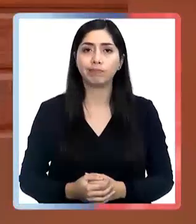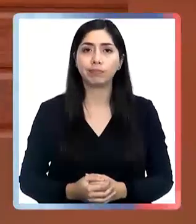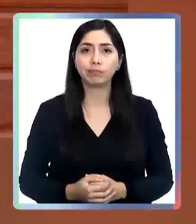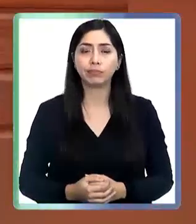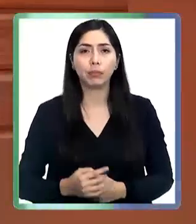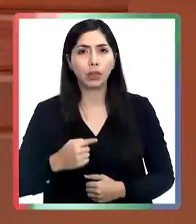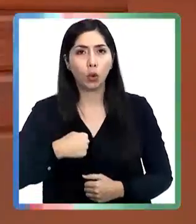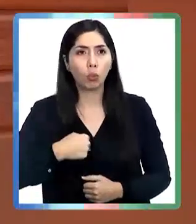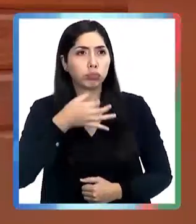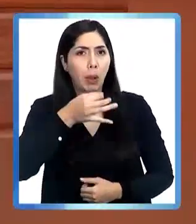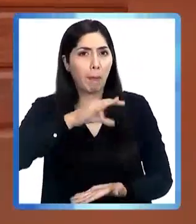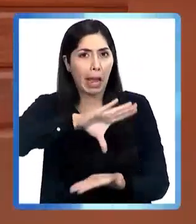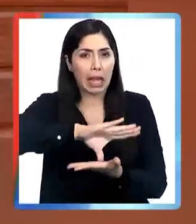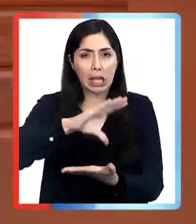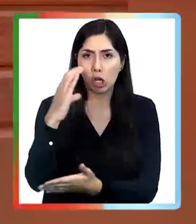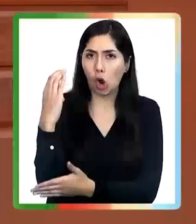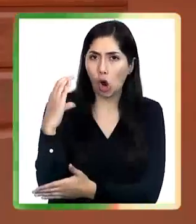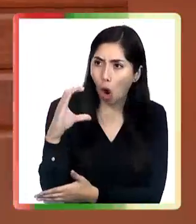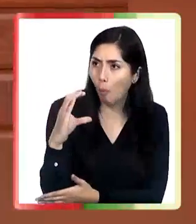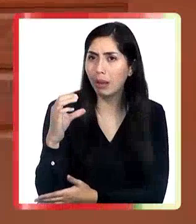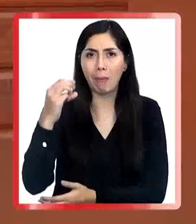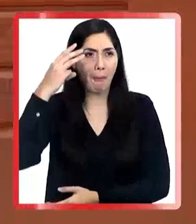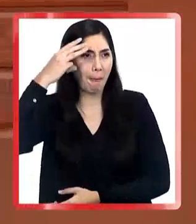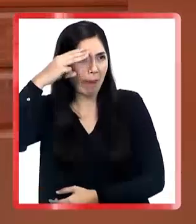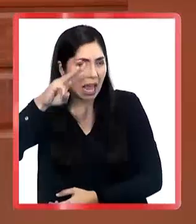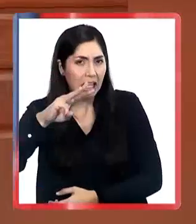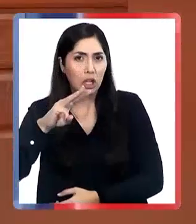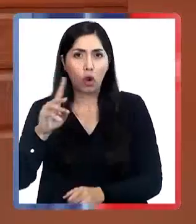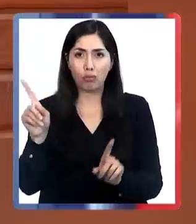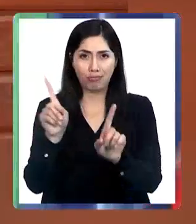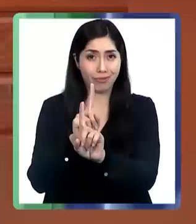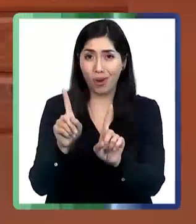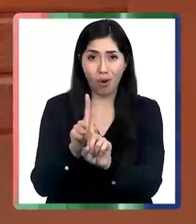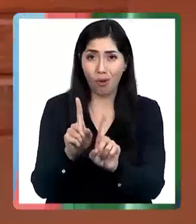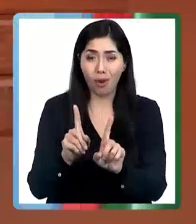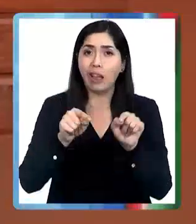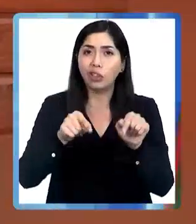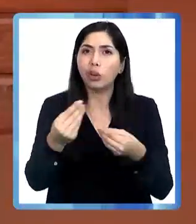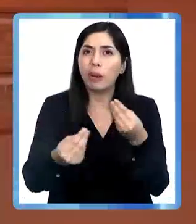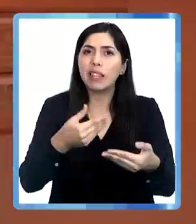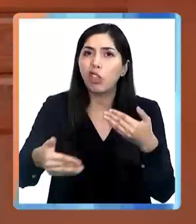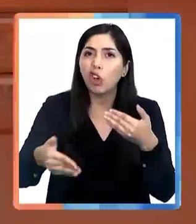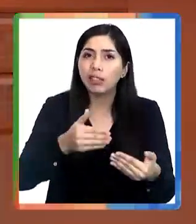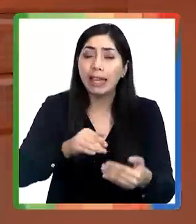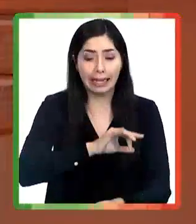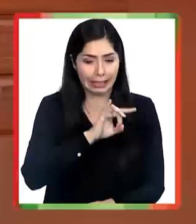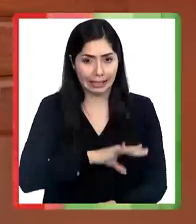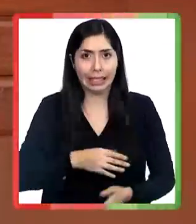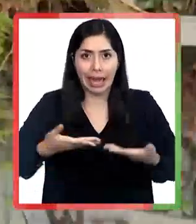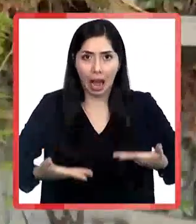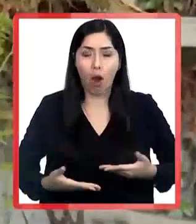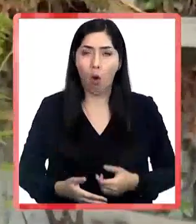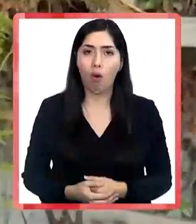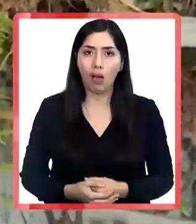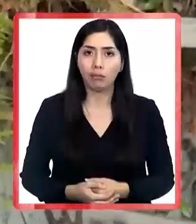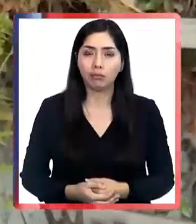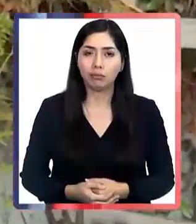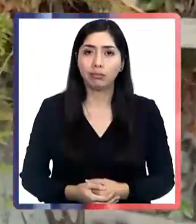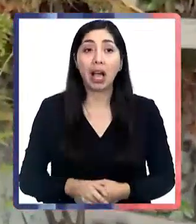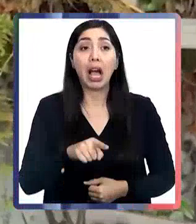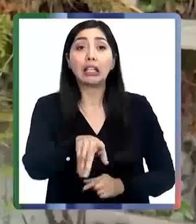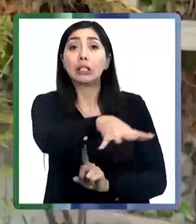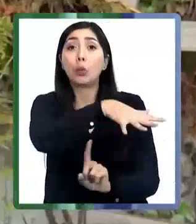me estoy refiriendo a Colombia, no estoy hablando de México, no estoy hablando de otro lugar. Eso está ocurriendo en Chile hoy día. No podemos